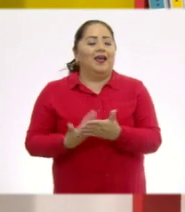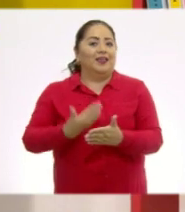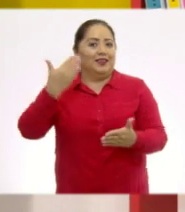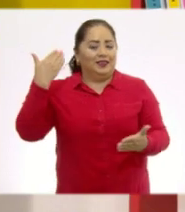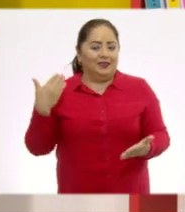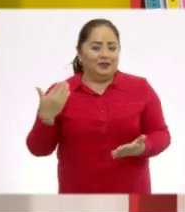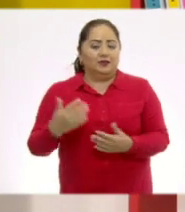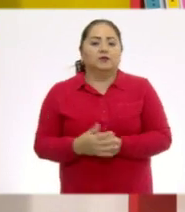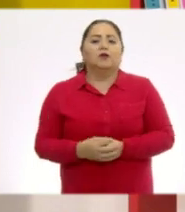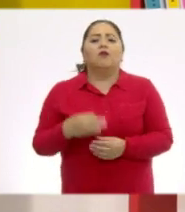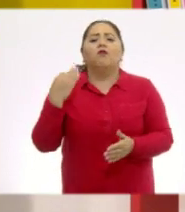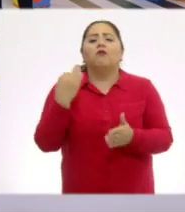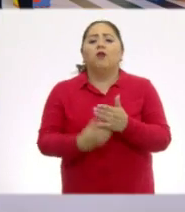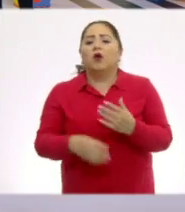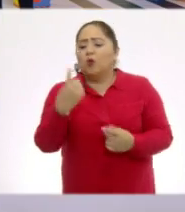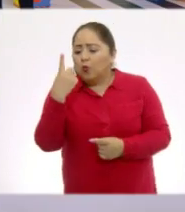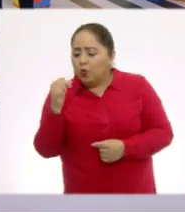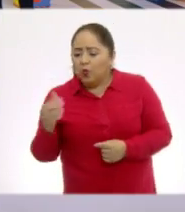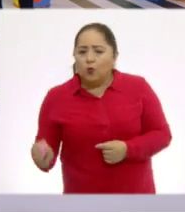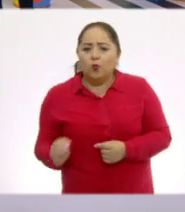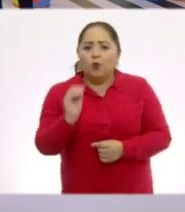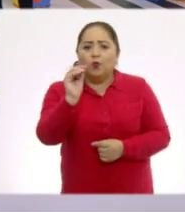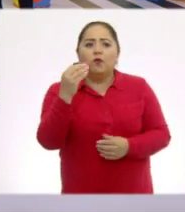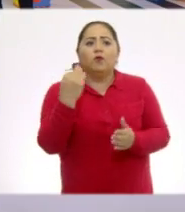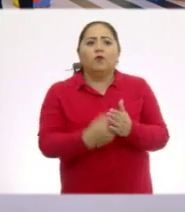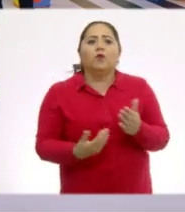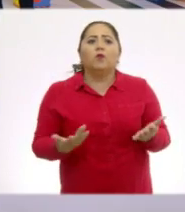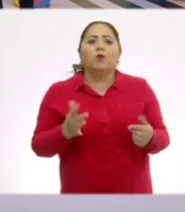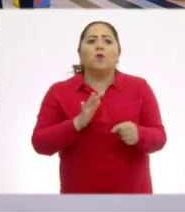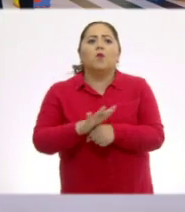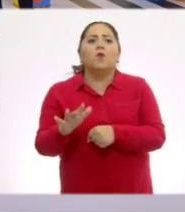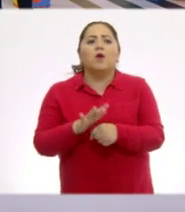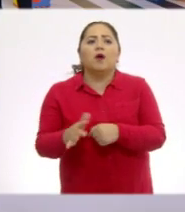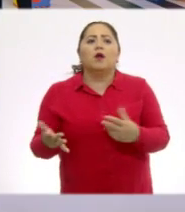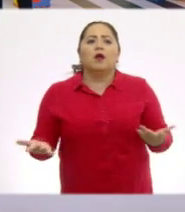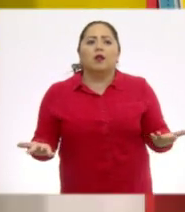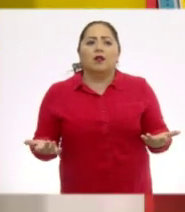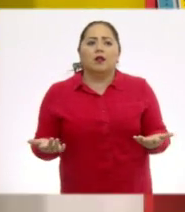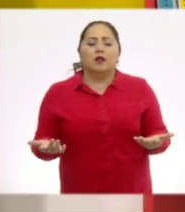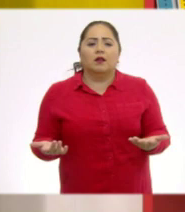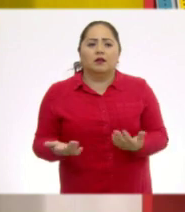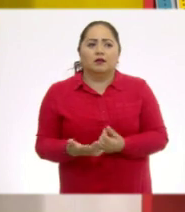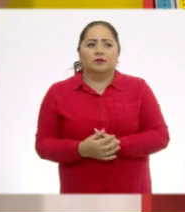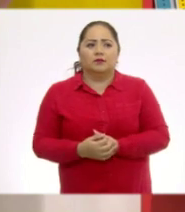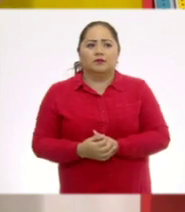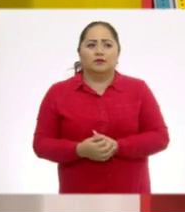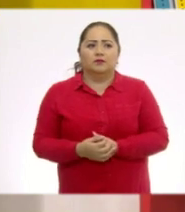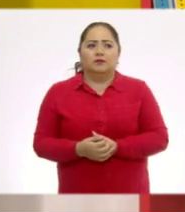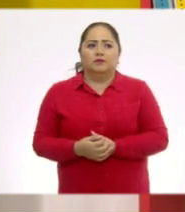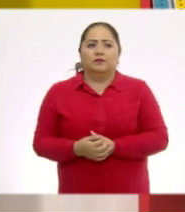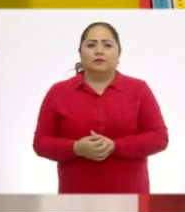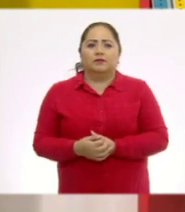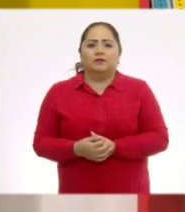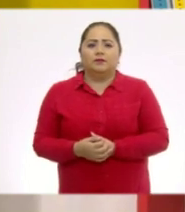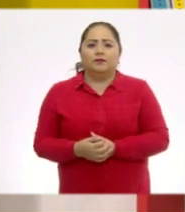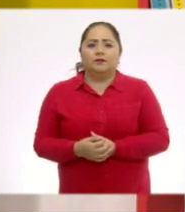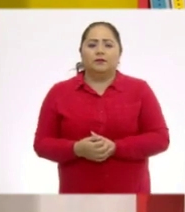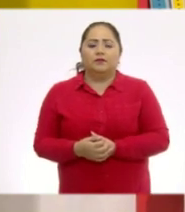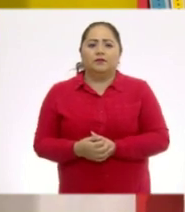Sí. Y nos falta una tercera figura. ¿Cuál será? A ¿Cuál? Triángulo.